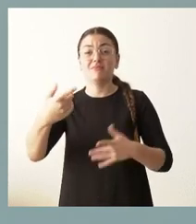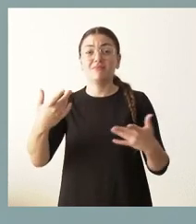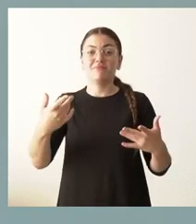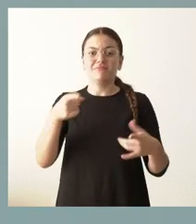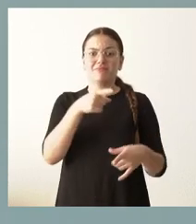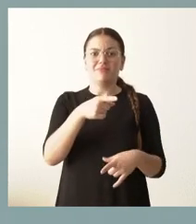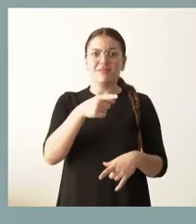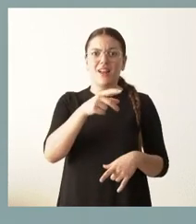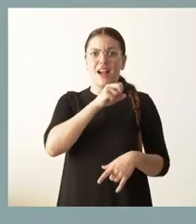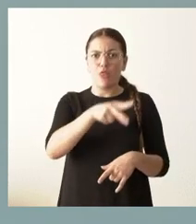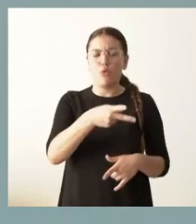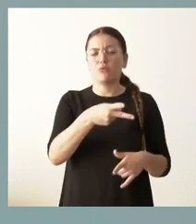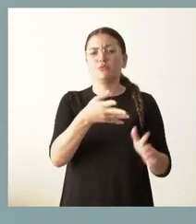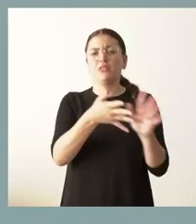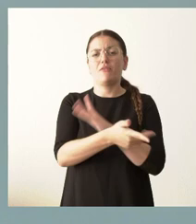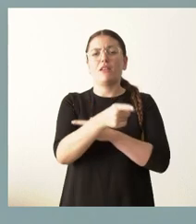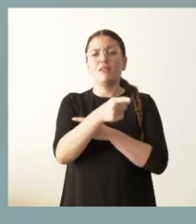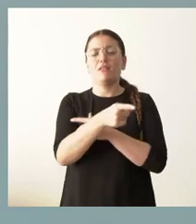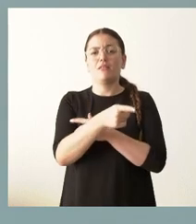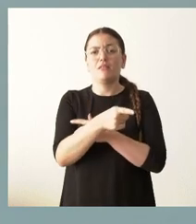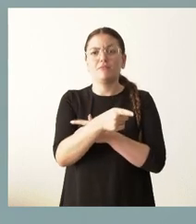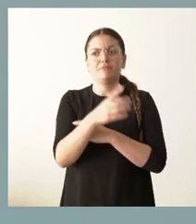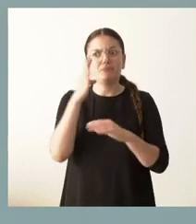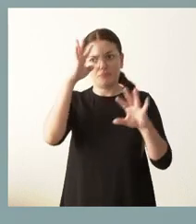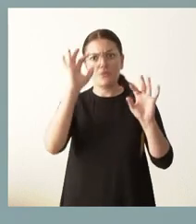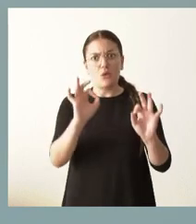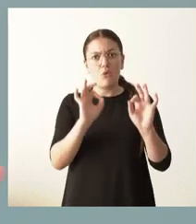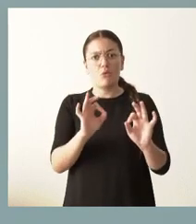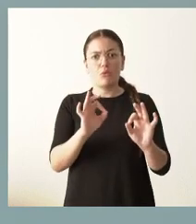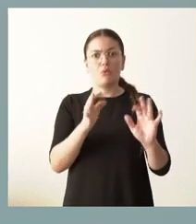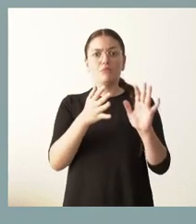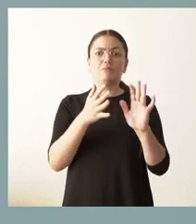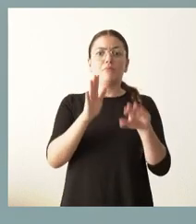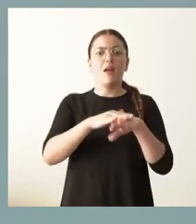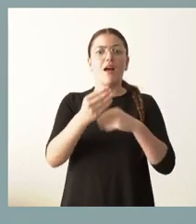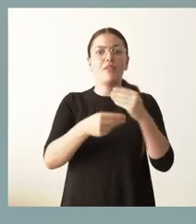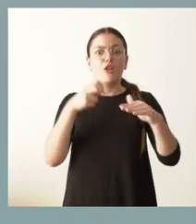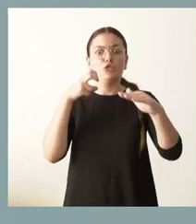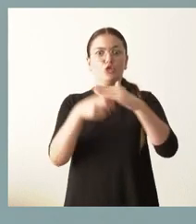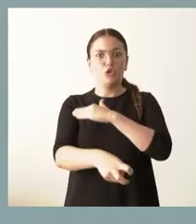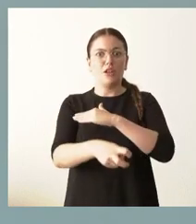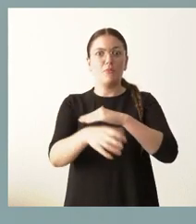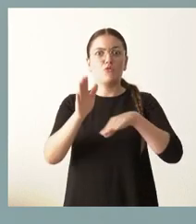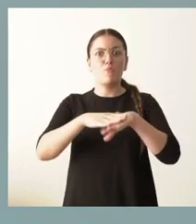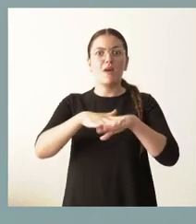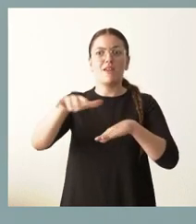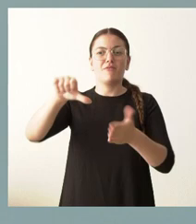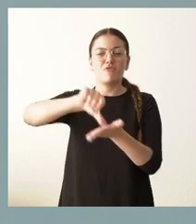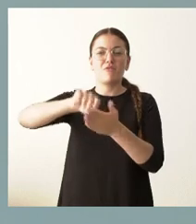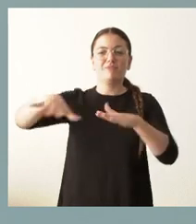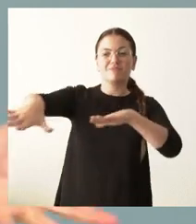tienen y que lo que ellos plantean tiene mucho sentido, que es buscar el soterramiento como la mejor forma de integración de la ciudad.